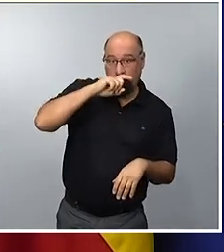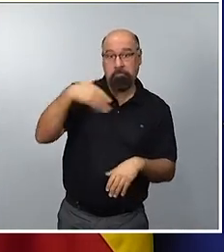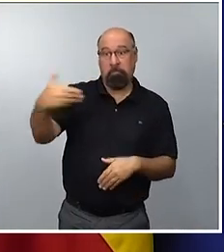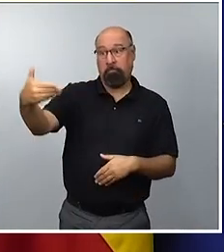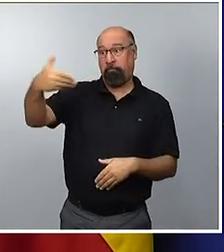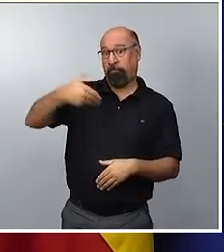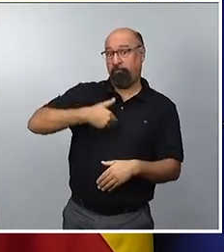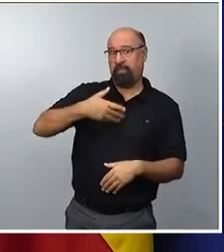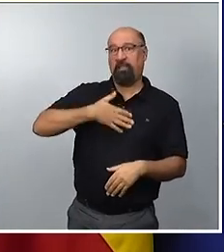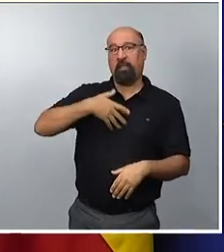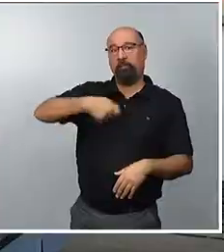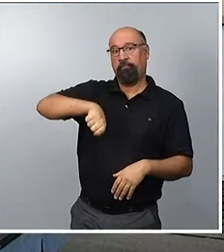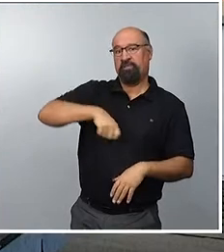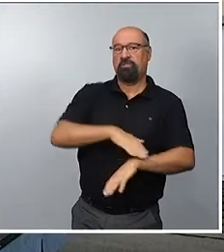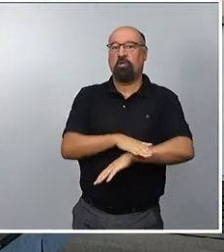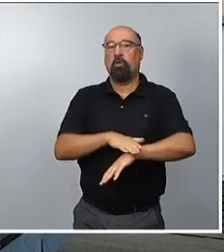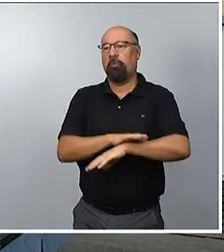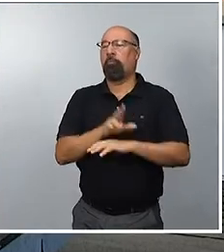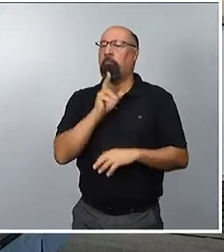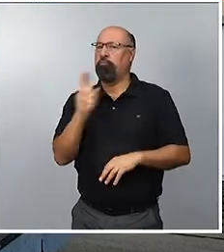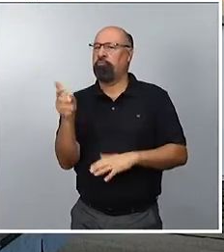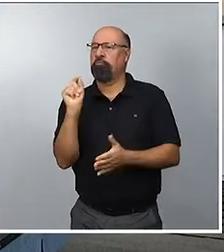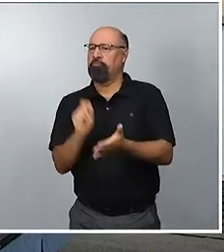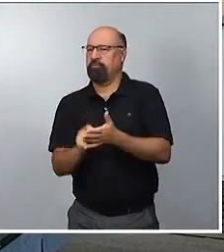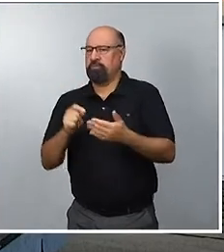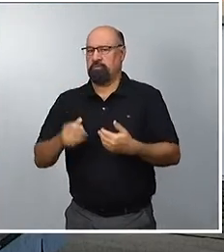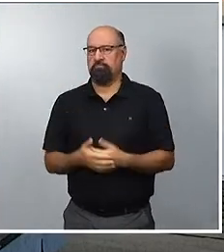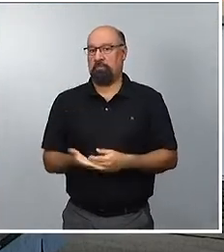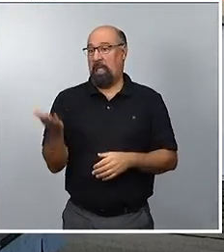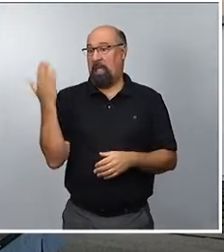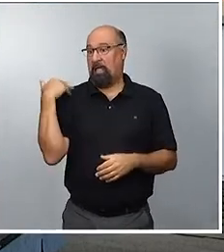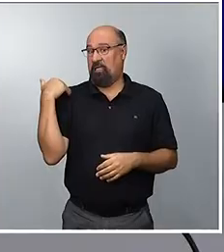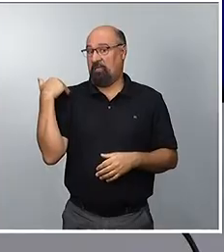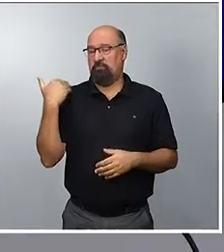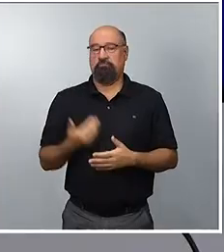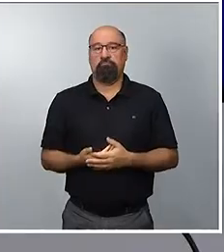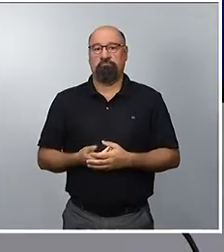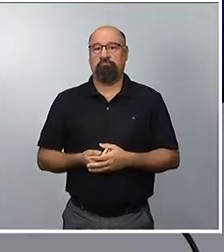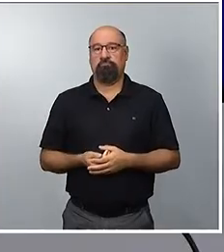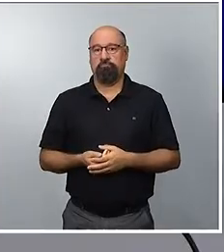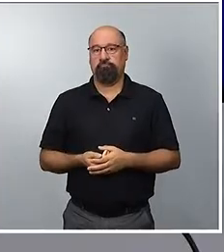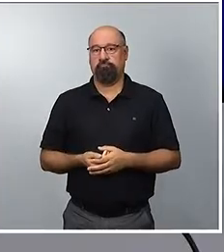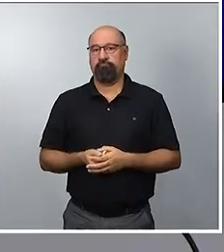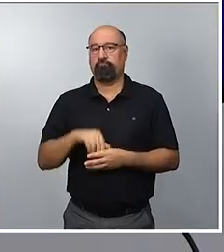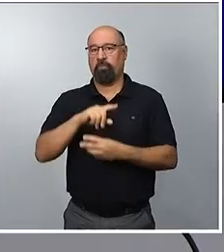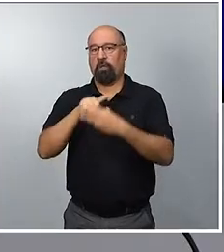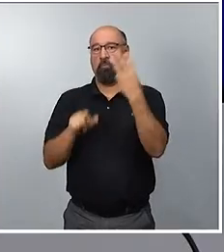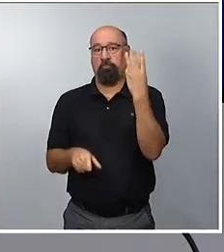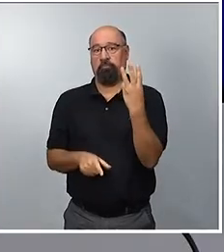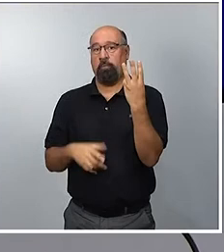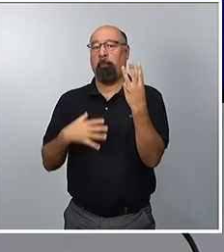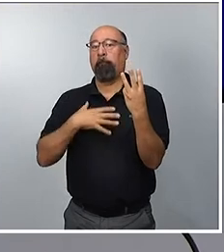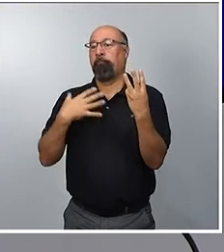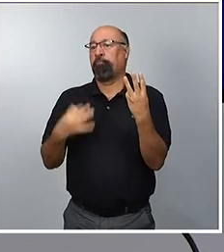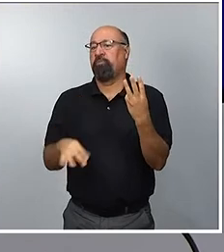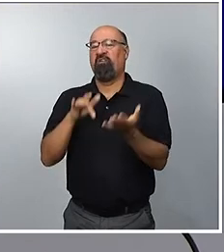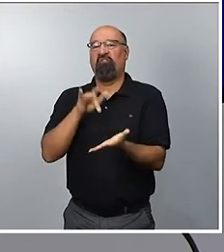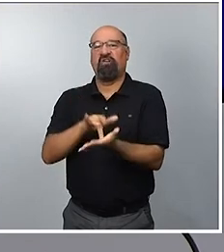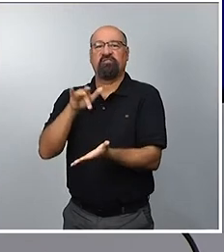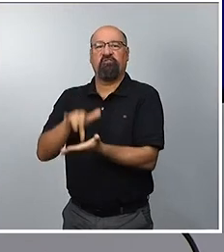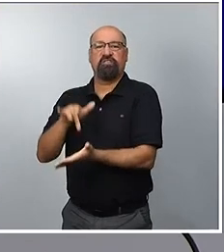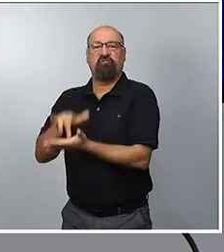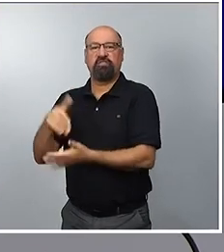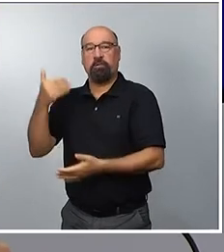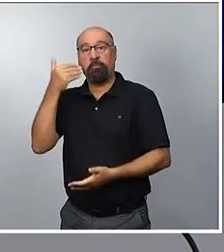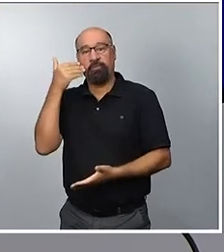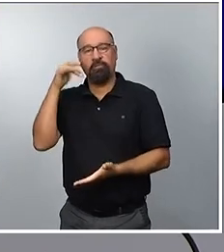e inmediatez en la respuesta. En el día de ayer se ofrecieron esas tres posibles fechas para celebrar esta